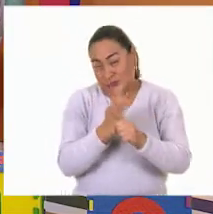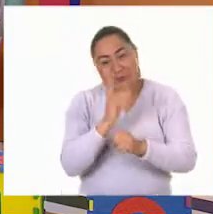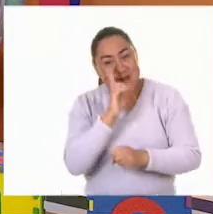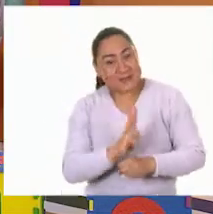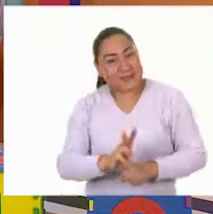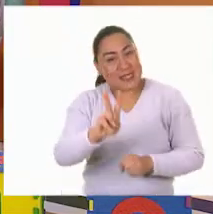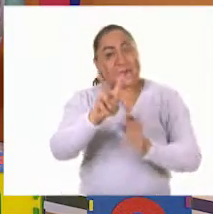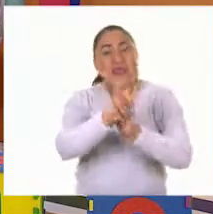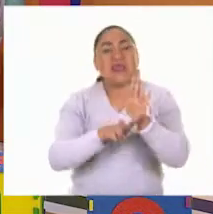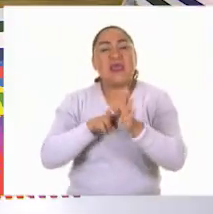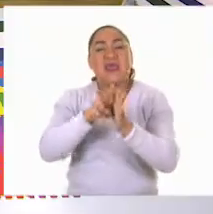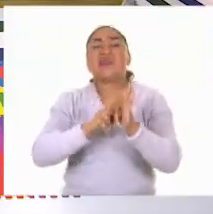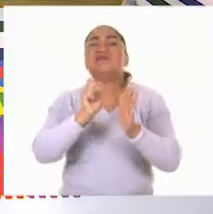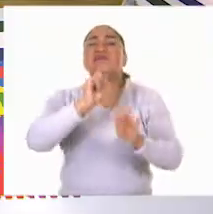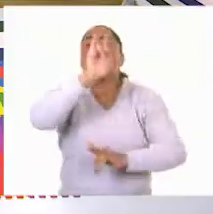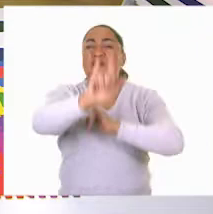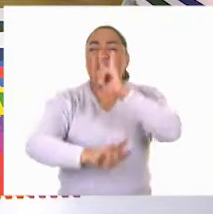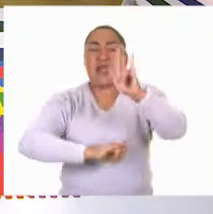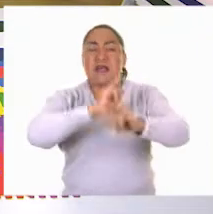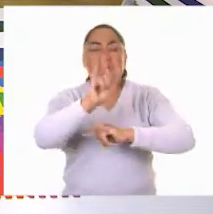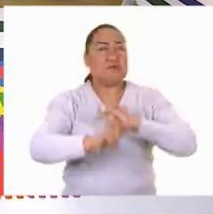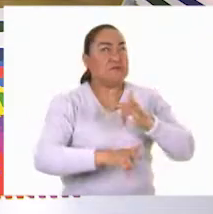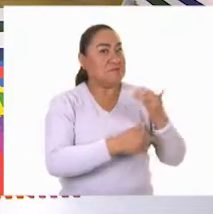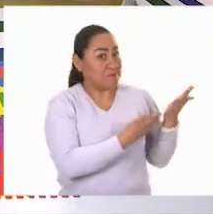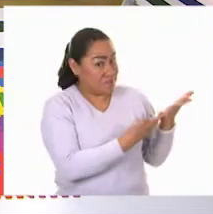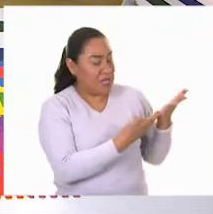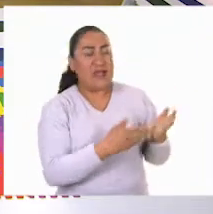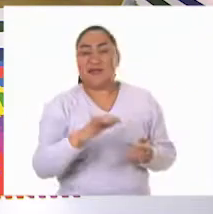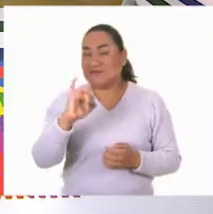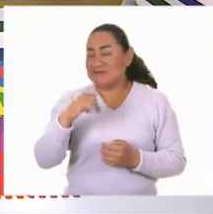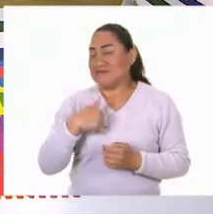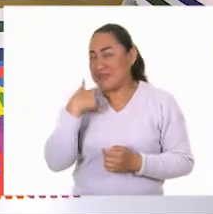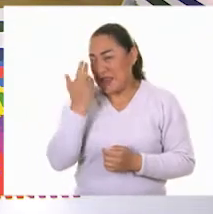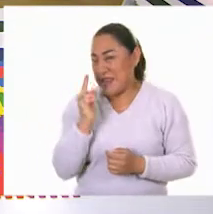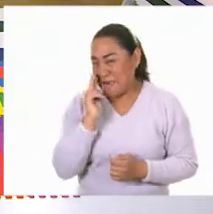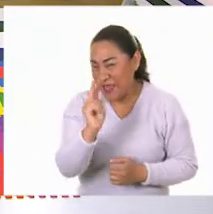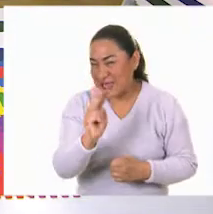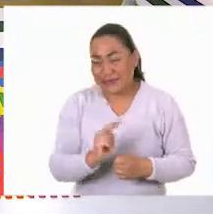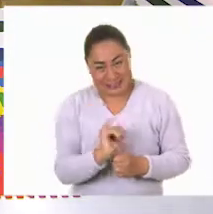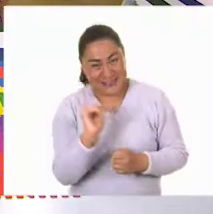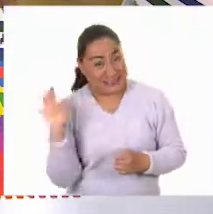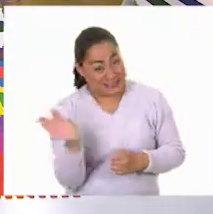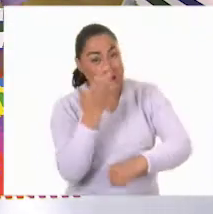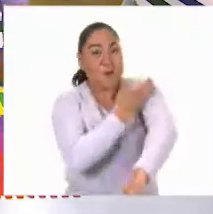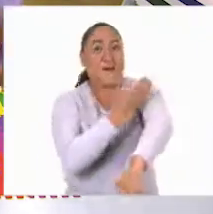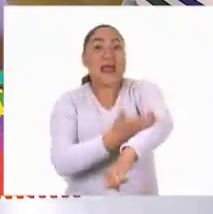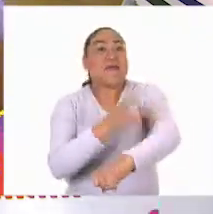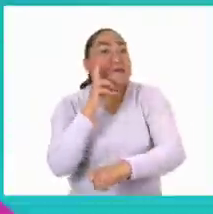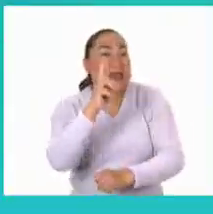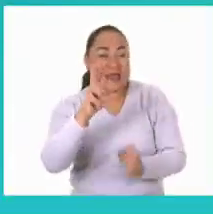la feria? ¿Quieres verlo, Eric? Pero por supuesto que sí me encanta. Ven, vamos a verlo, Eric. Acompáñame.